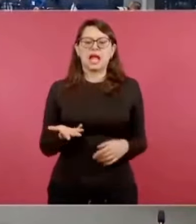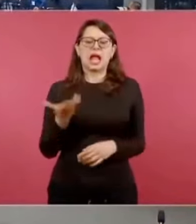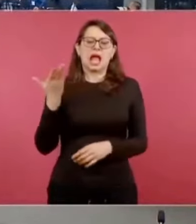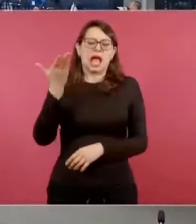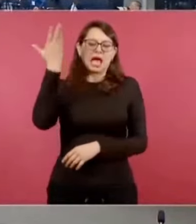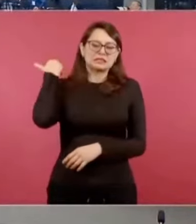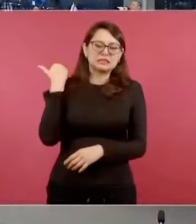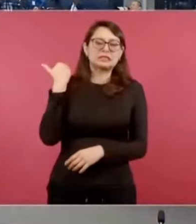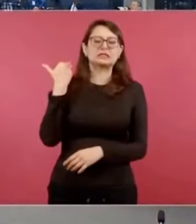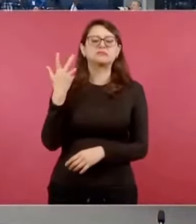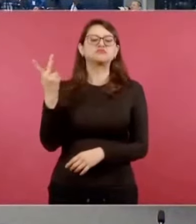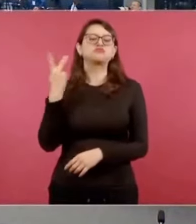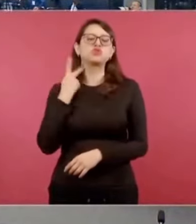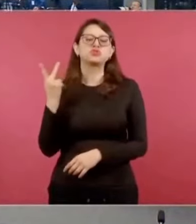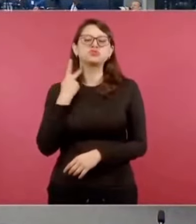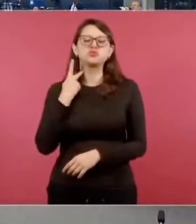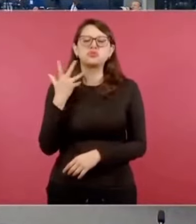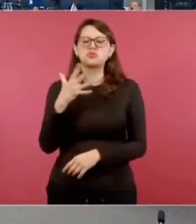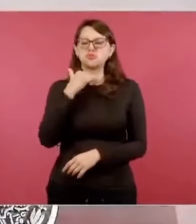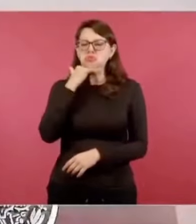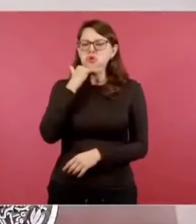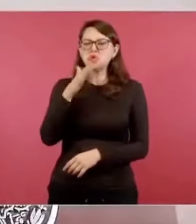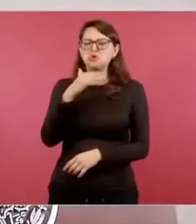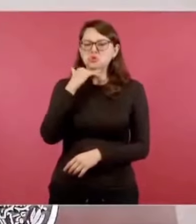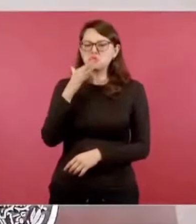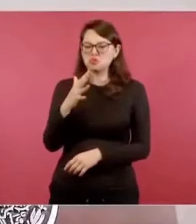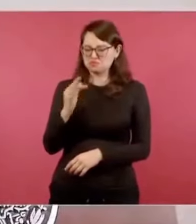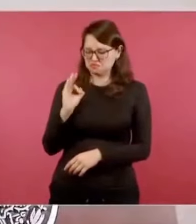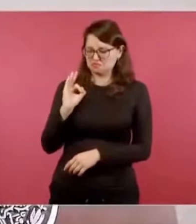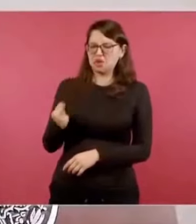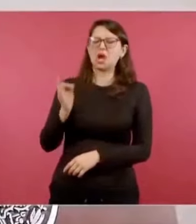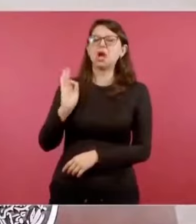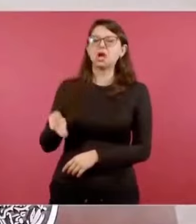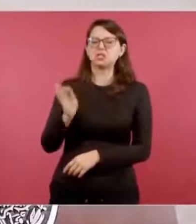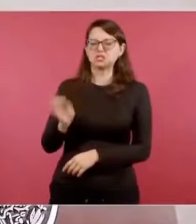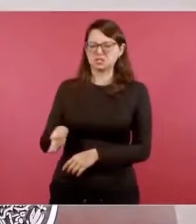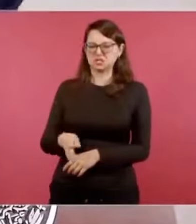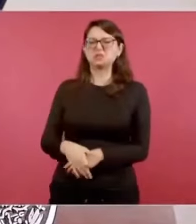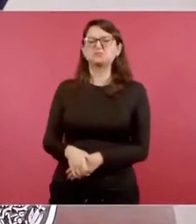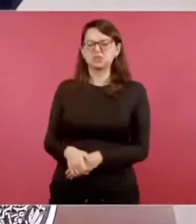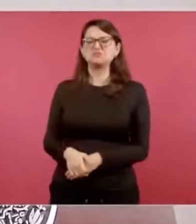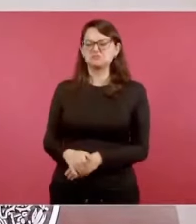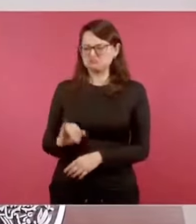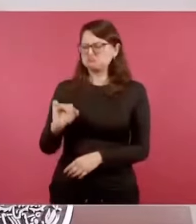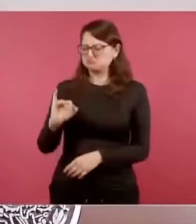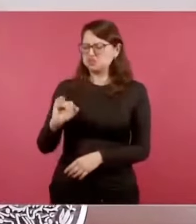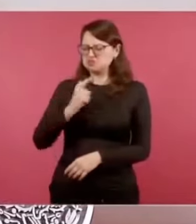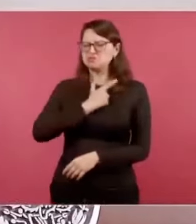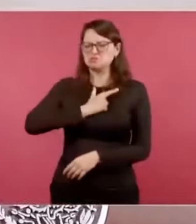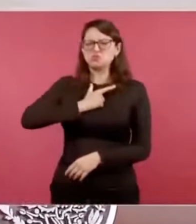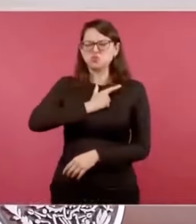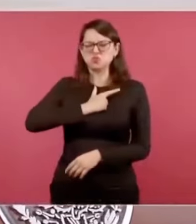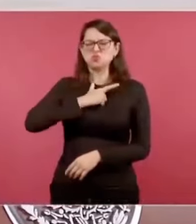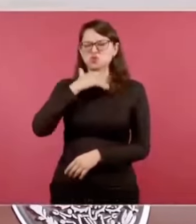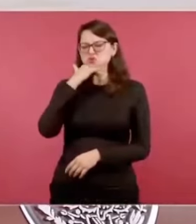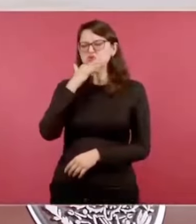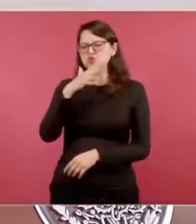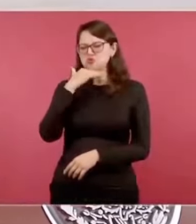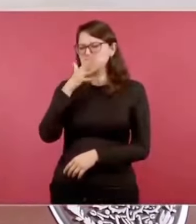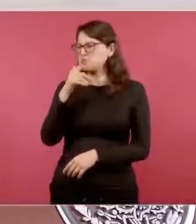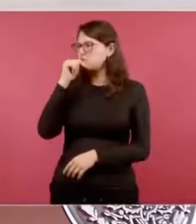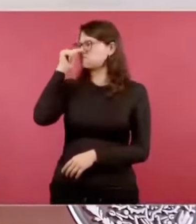hasta lo presumían,